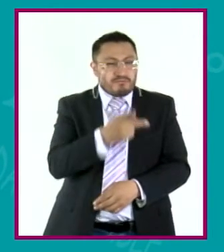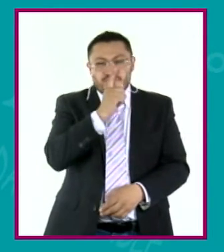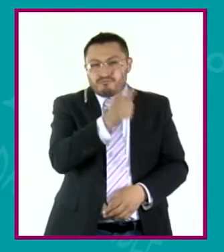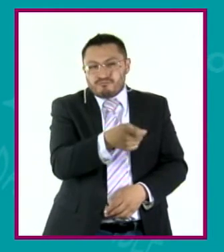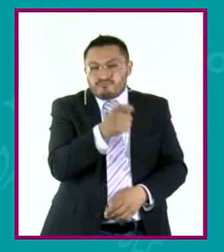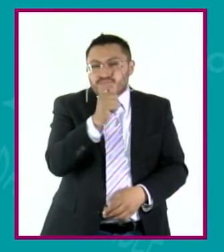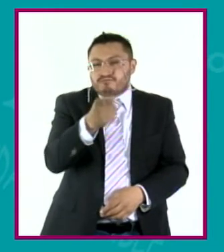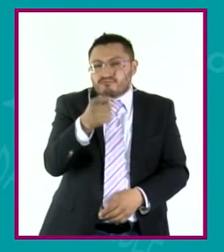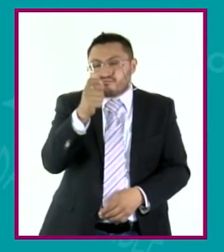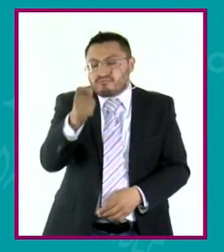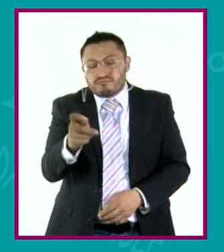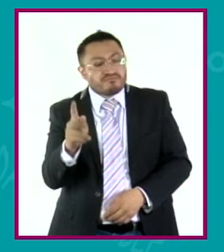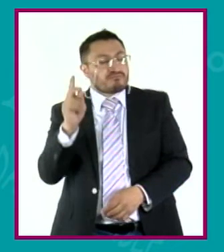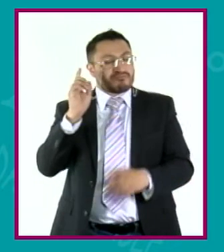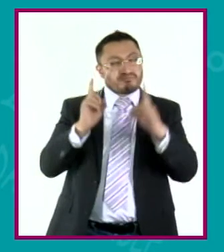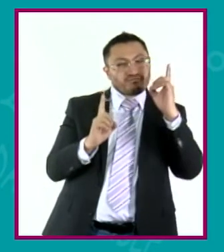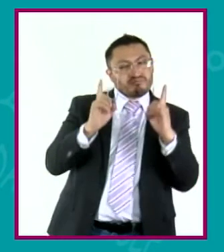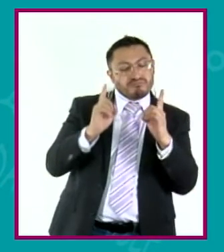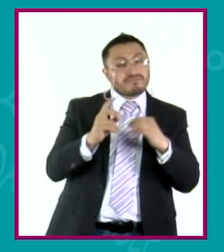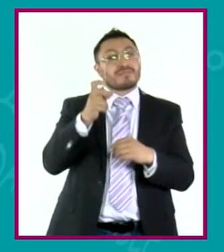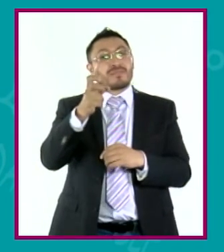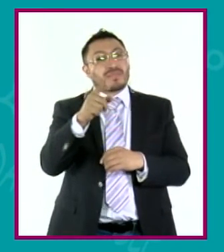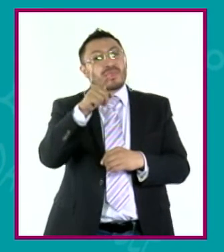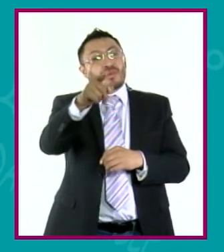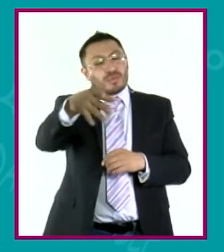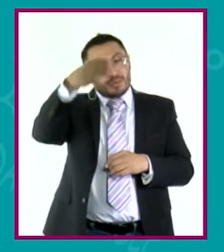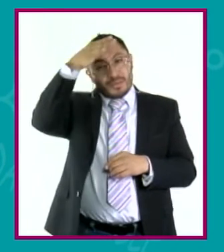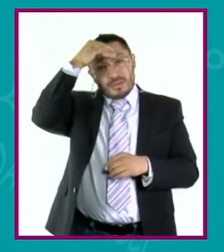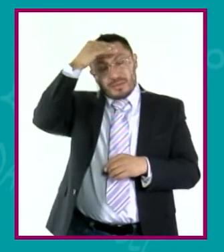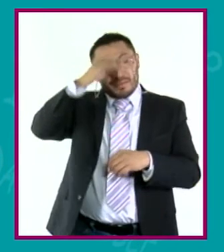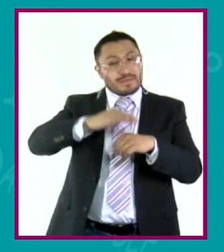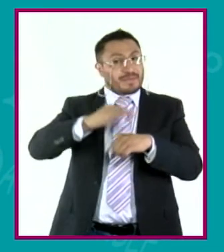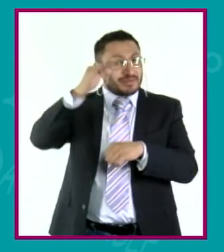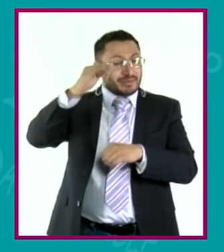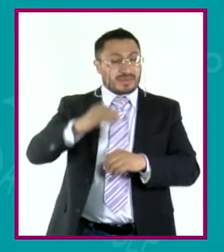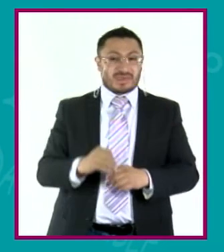más adecuada, ahí está el germen de otro tipo de pensamiento.